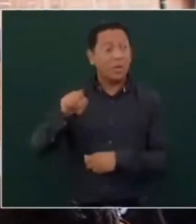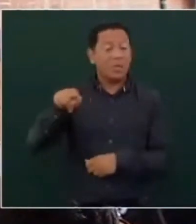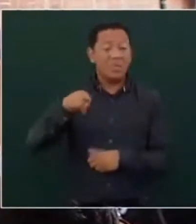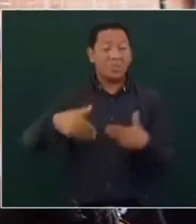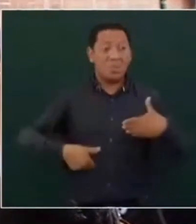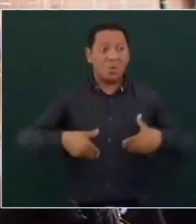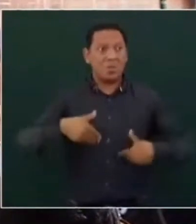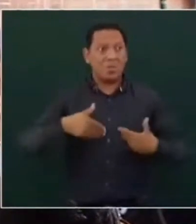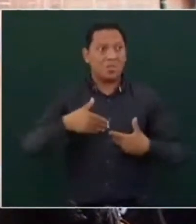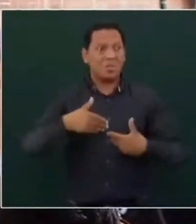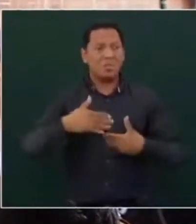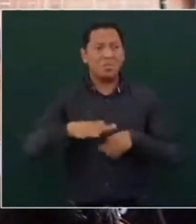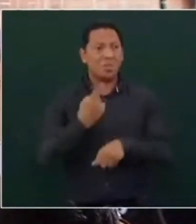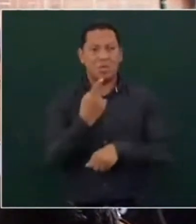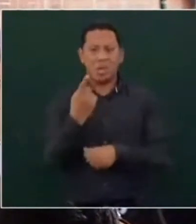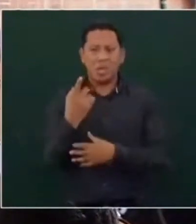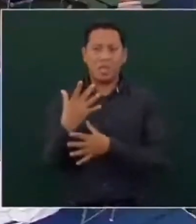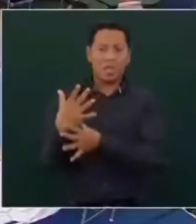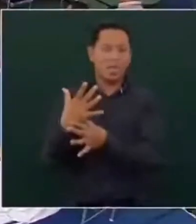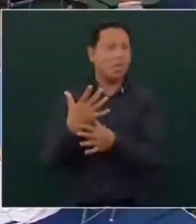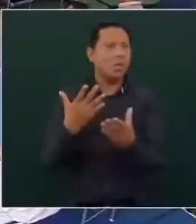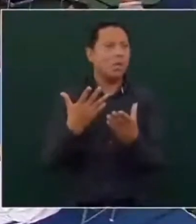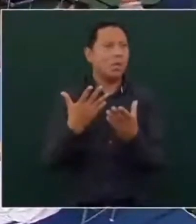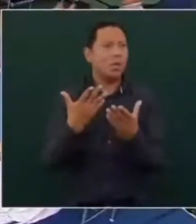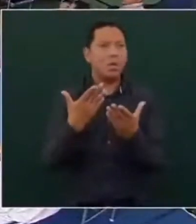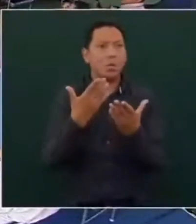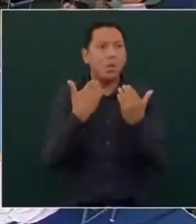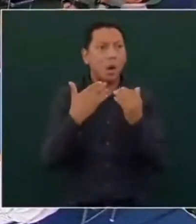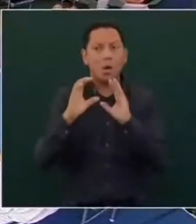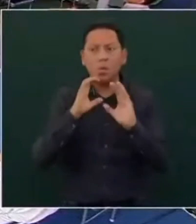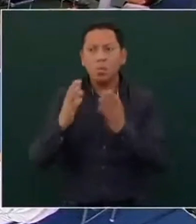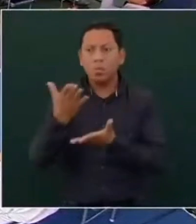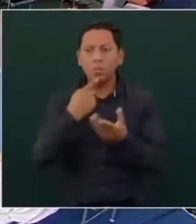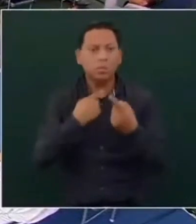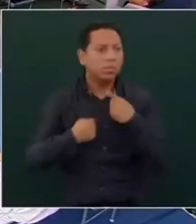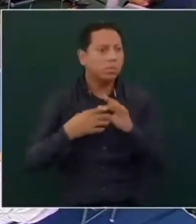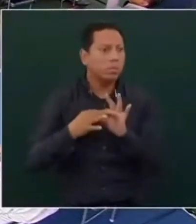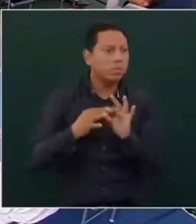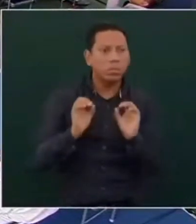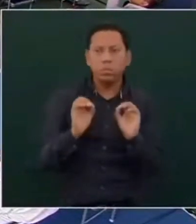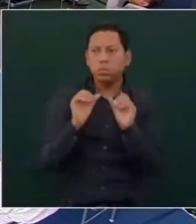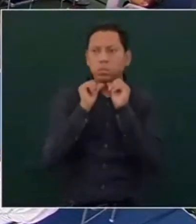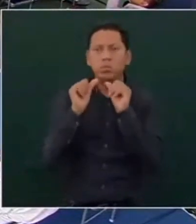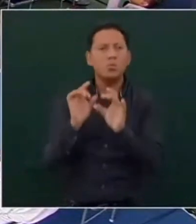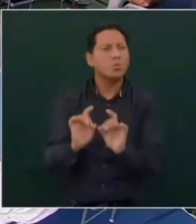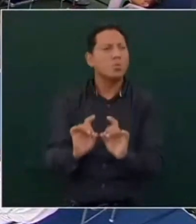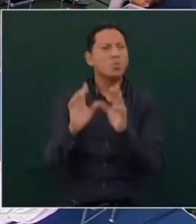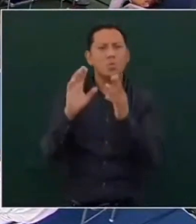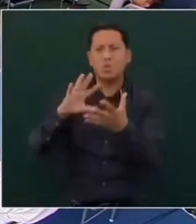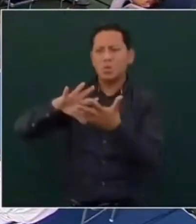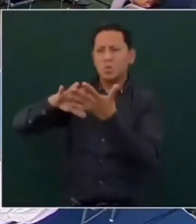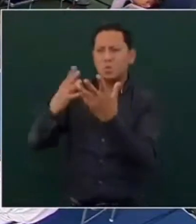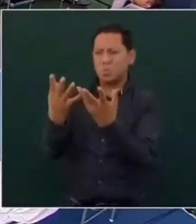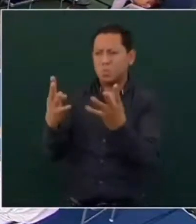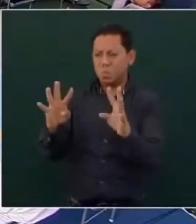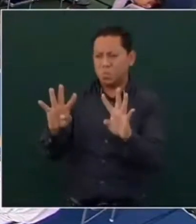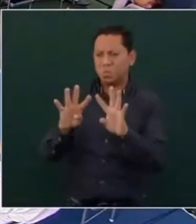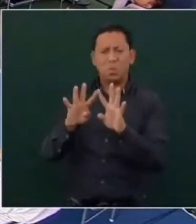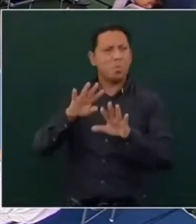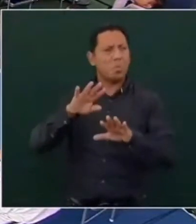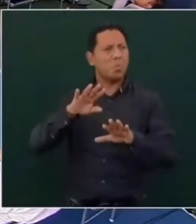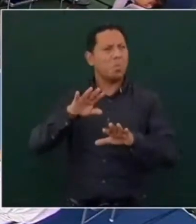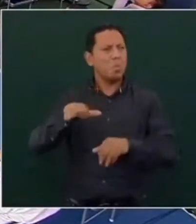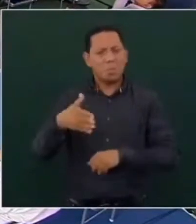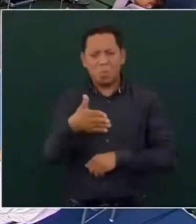quejan de que no hubo comunicación y las avenidas de agua provocó que se destruyeran las jaulas, que se le murieran los peces. Es